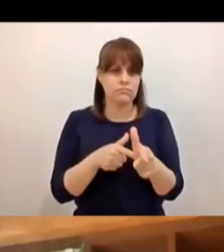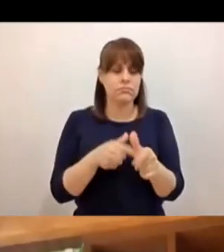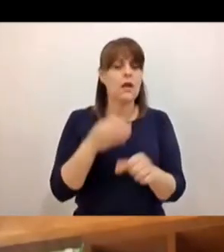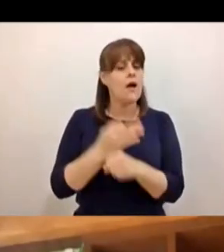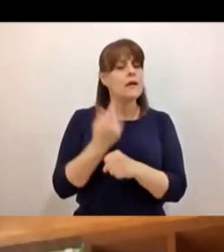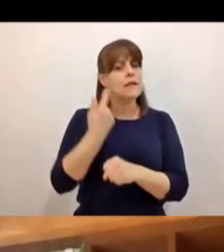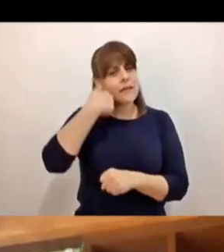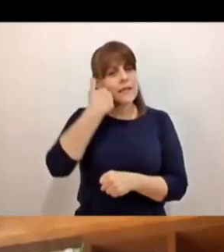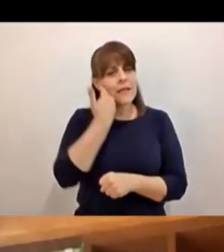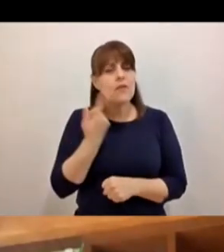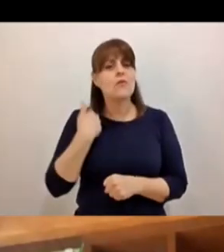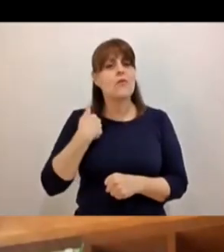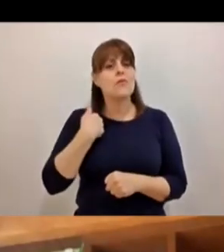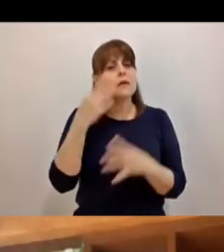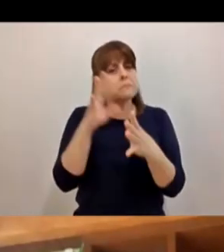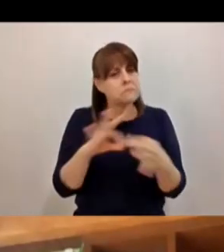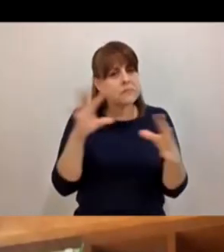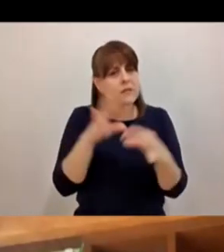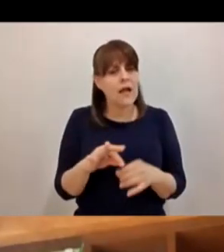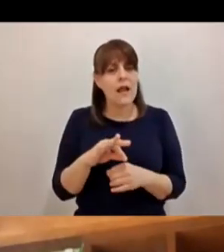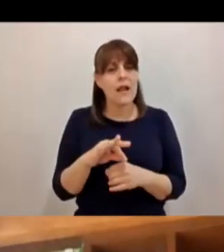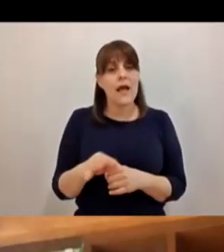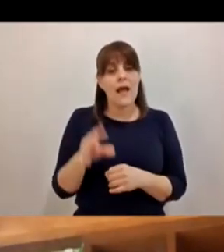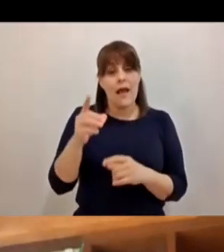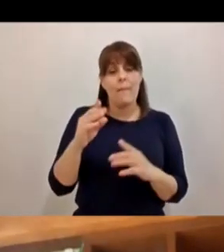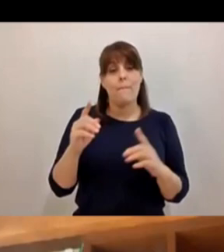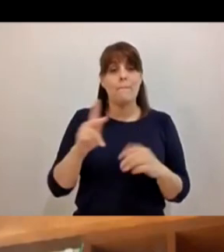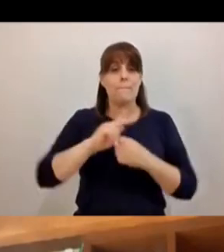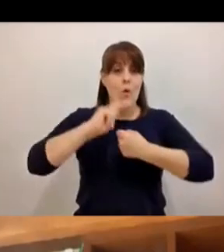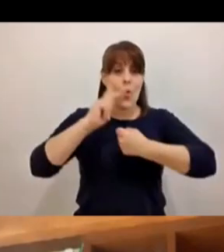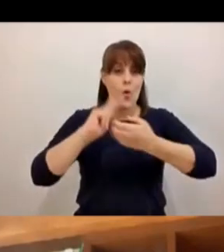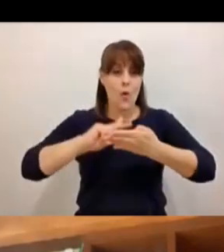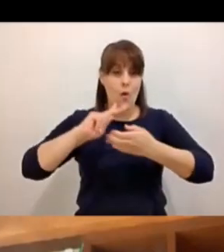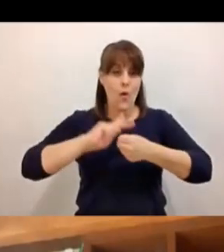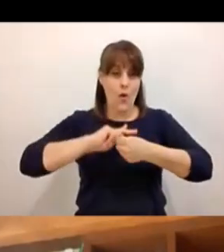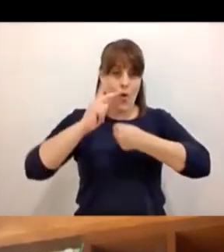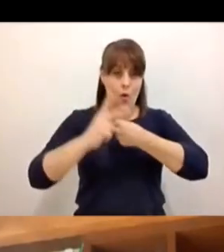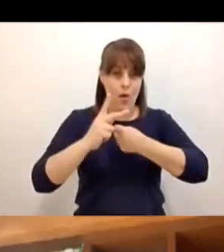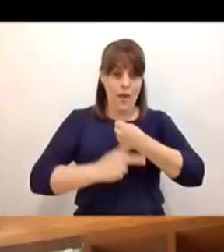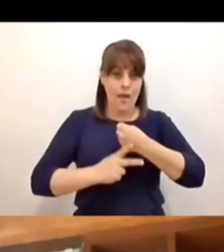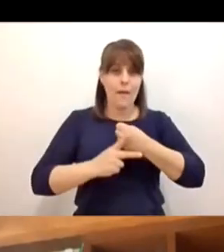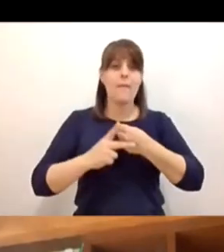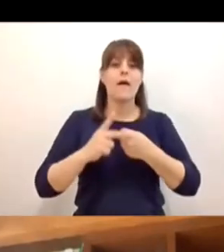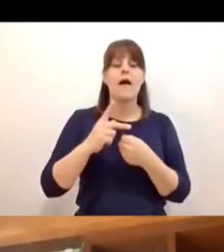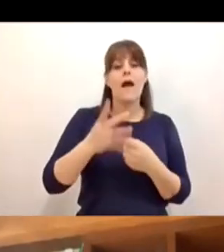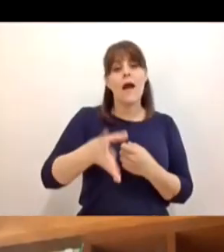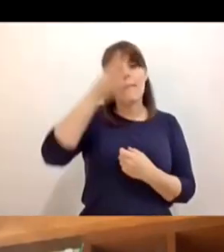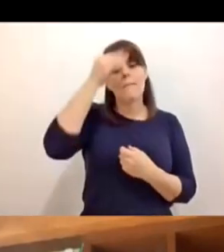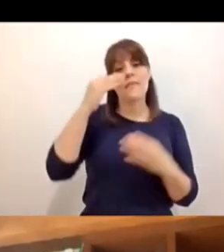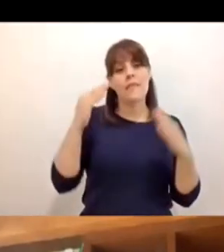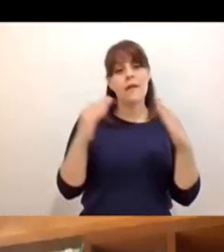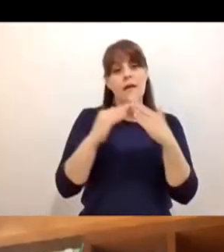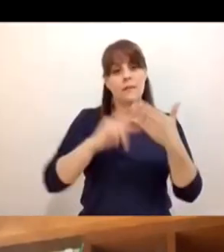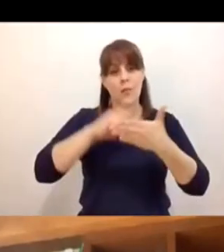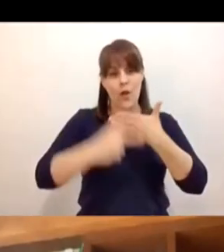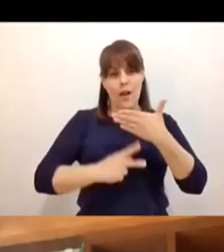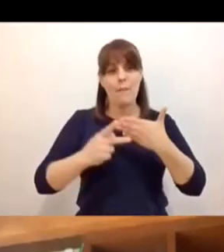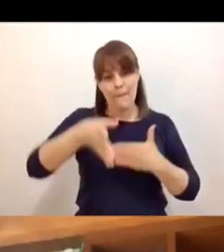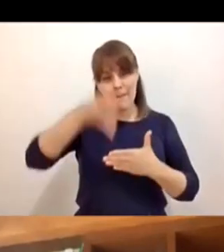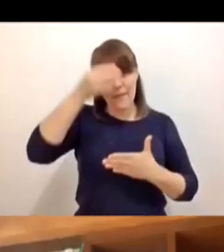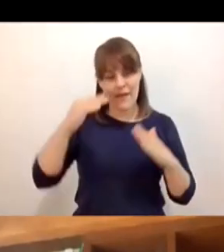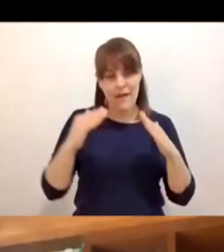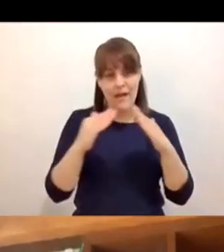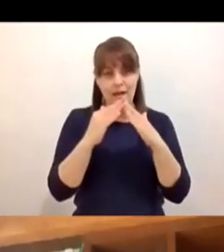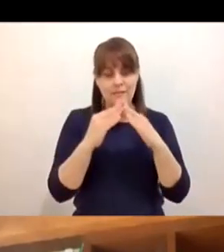Aprende en Casa fue un programa que se diseñó de manera amplia. Y no es